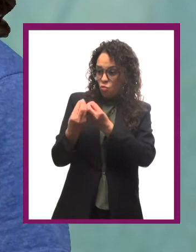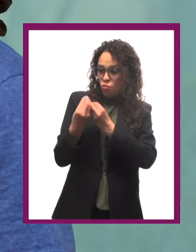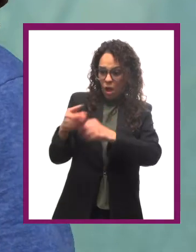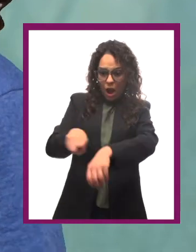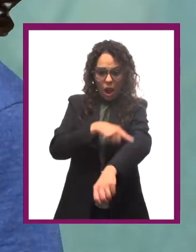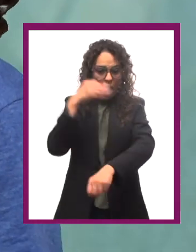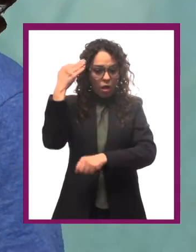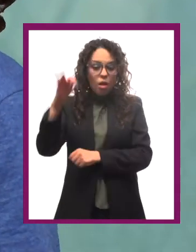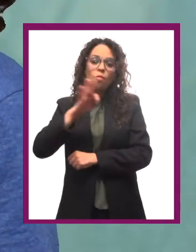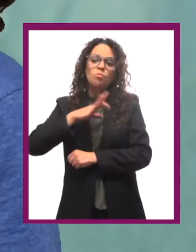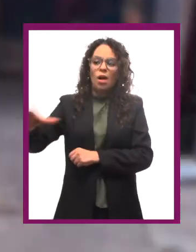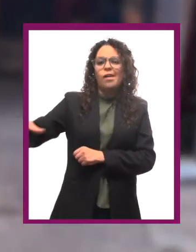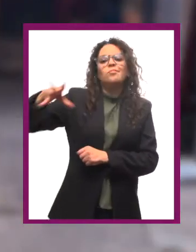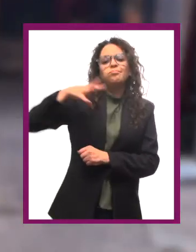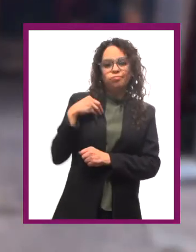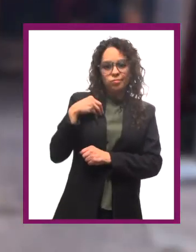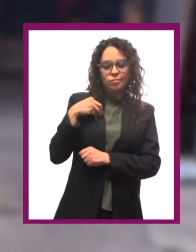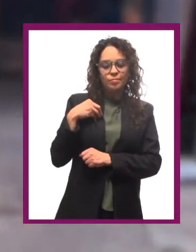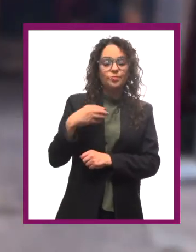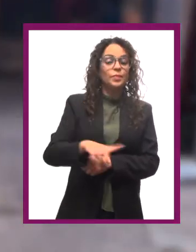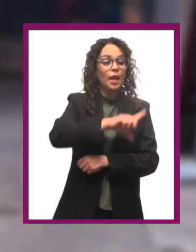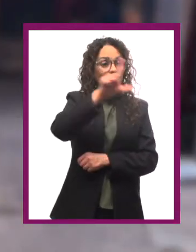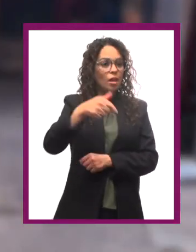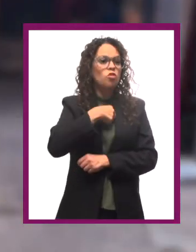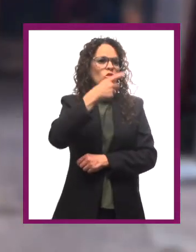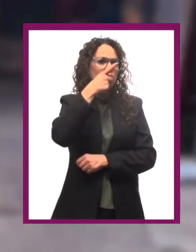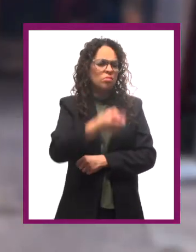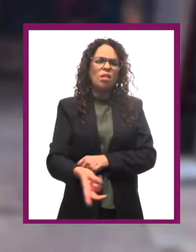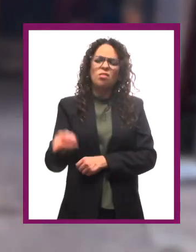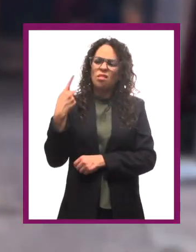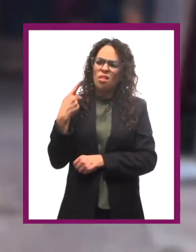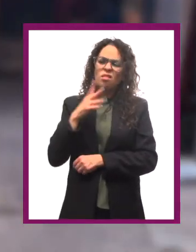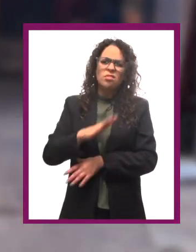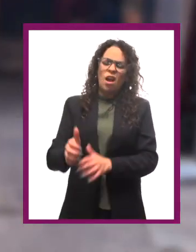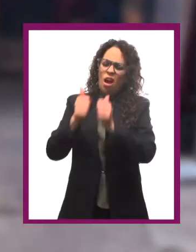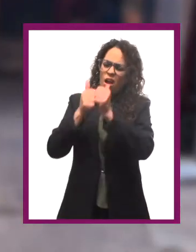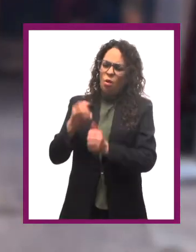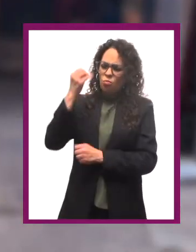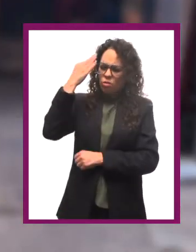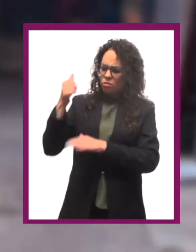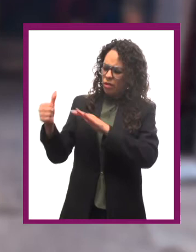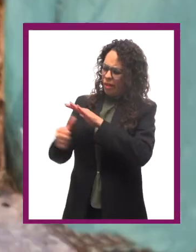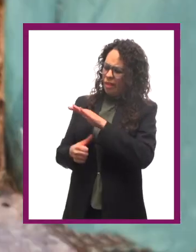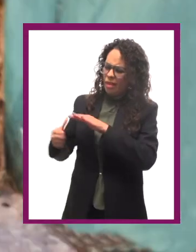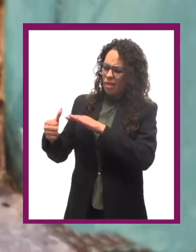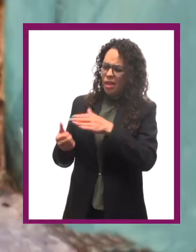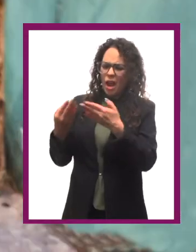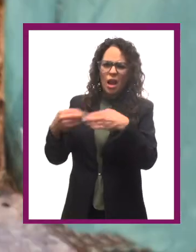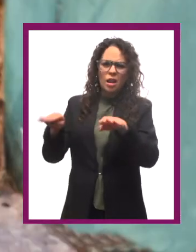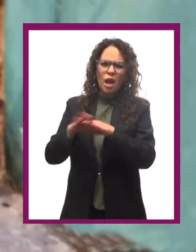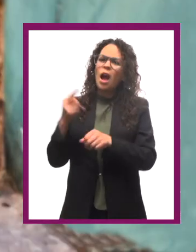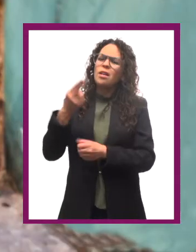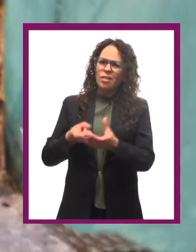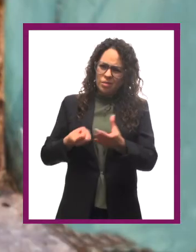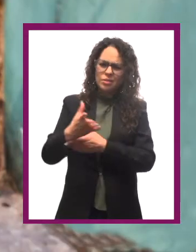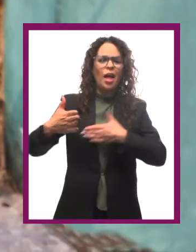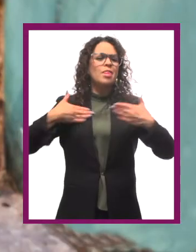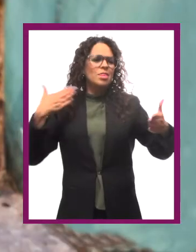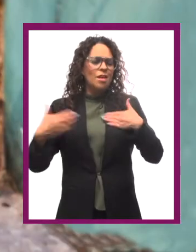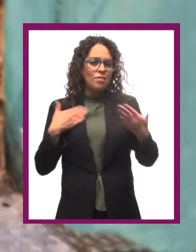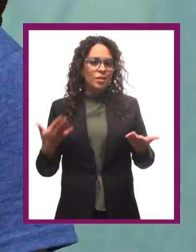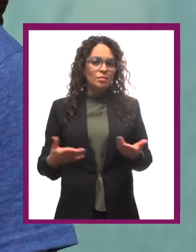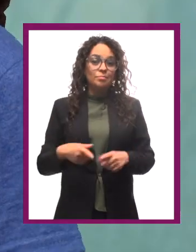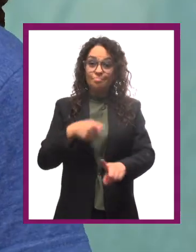periodo de tiempo después te dije que llevábamos mucho tiempo encerrados y ya era justo salir a divertirnos directo a las emociones